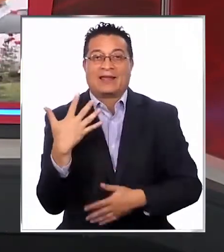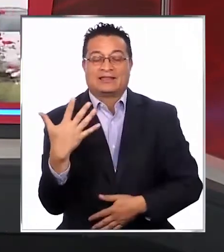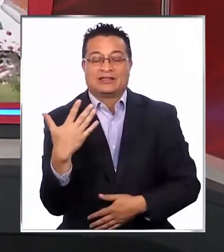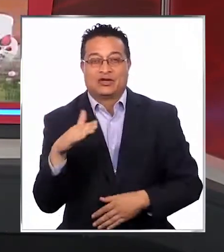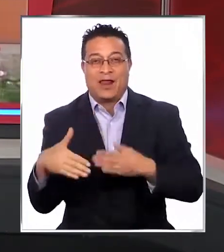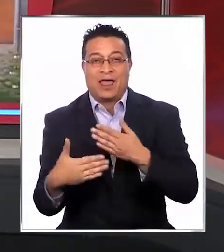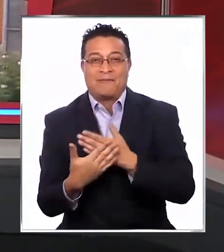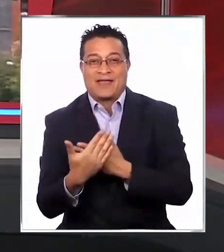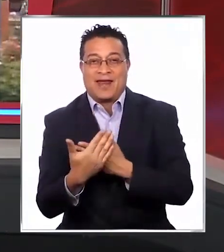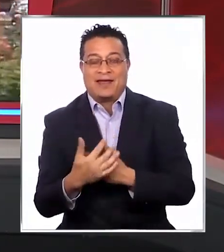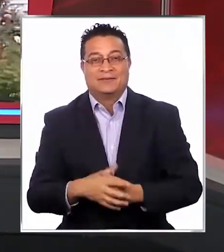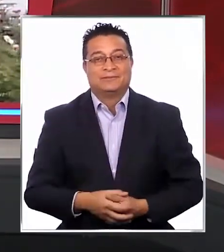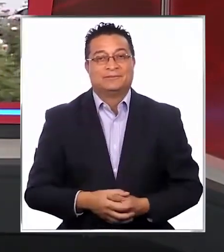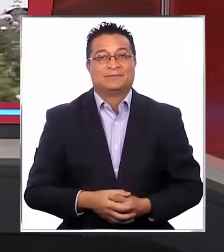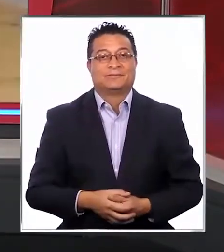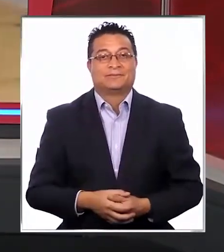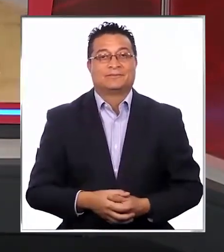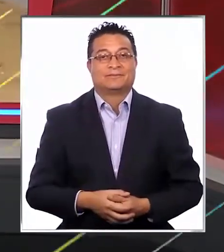a las 5 de la madrugada.